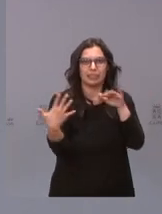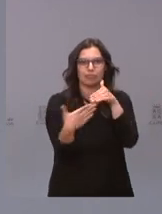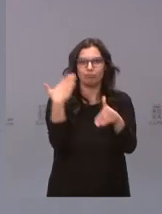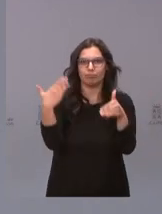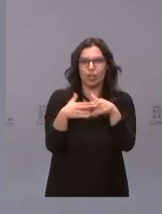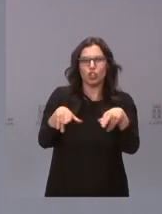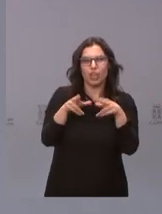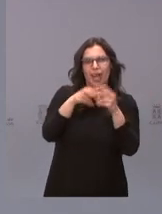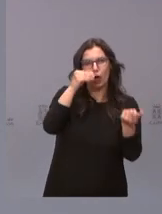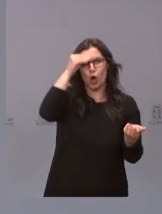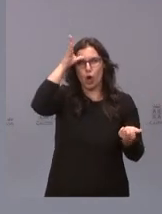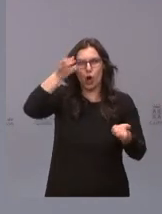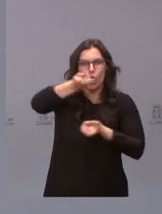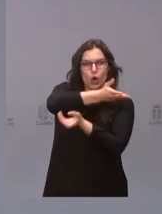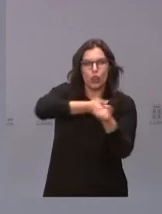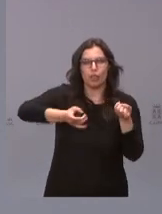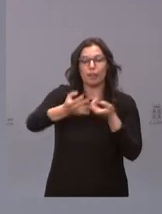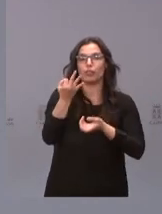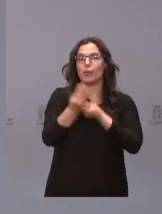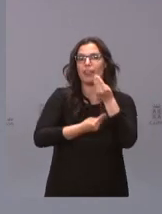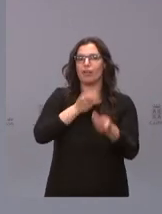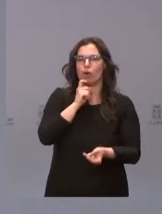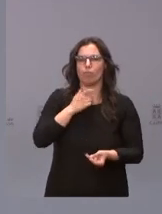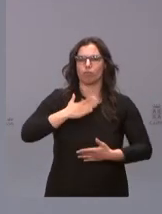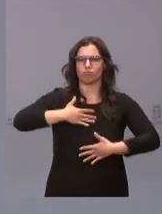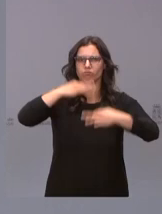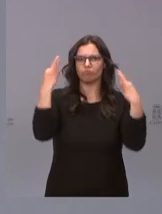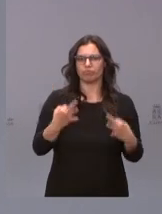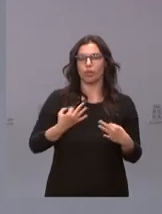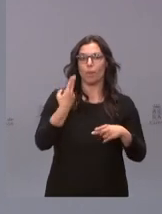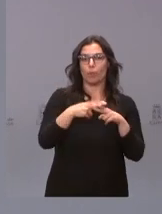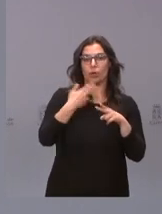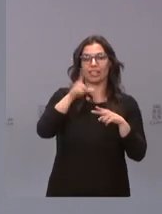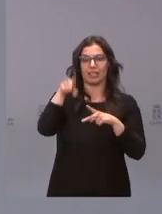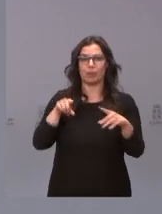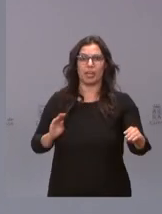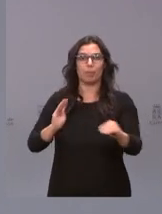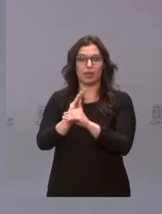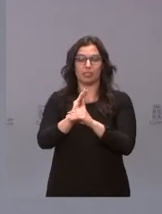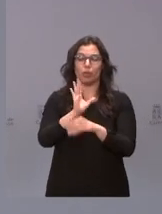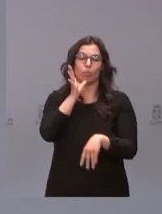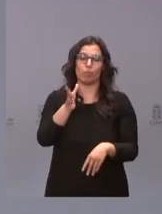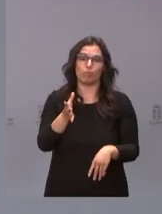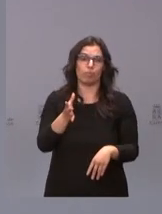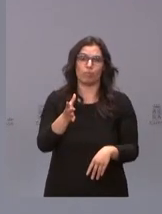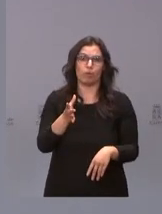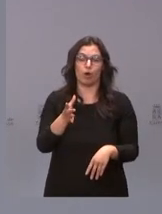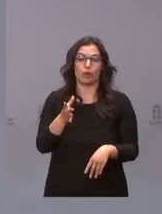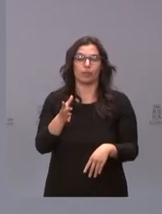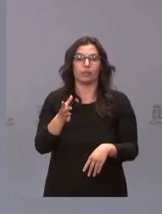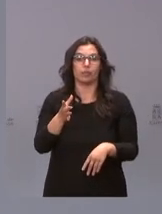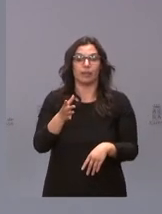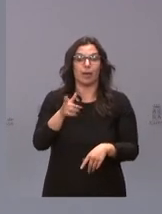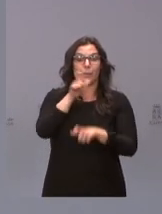se tiene que hacer con decisión política y con inversión, porque solo podemos retener o atraer